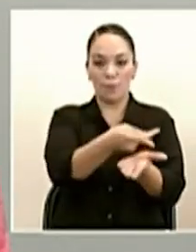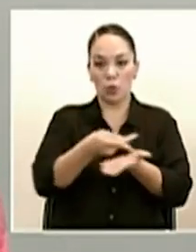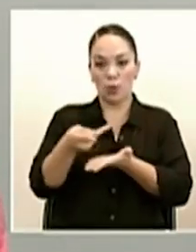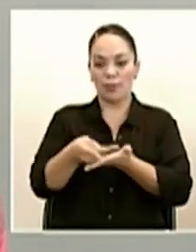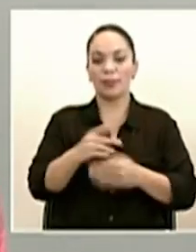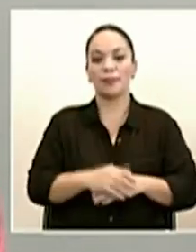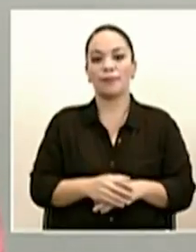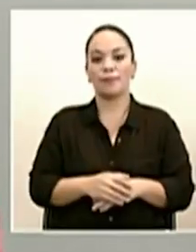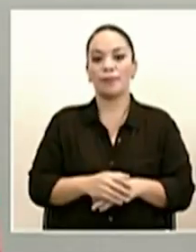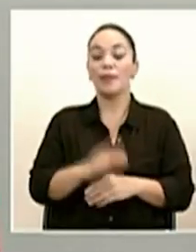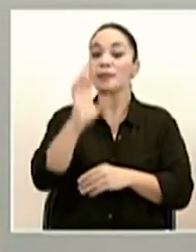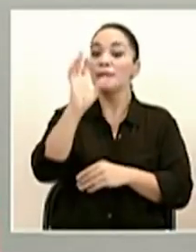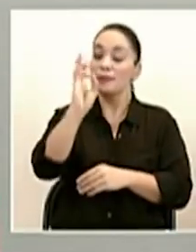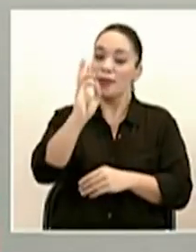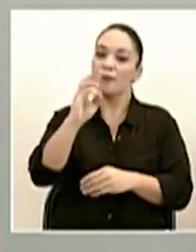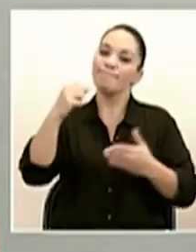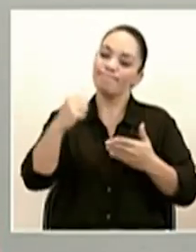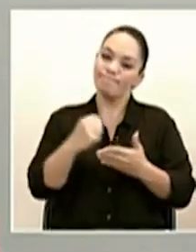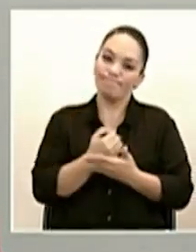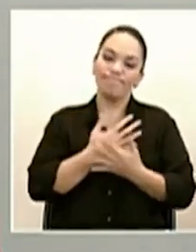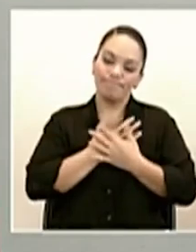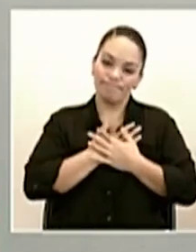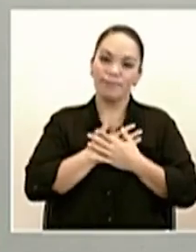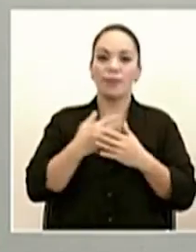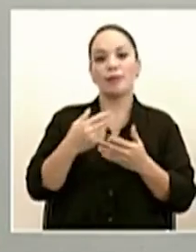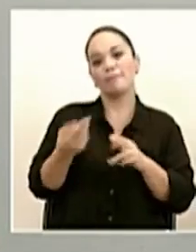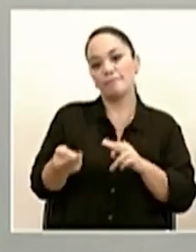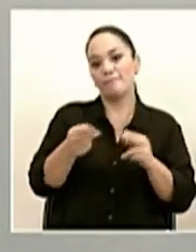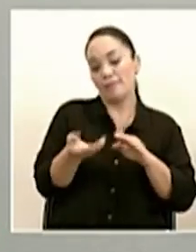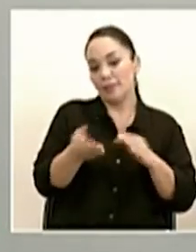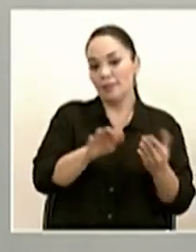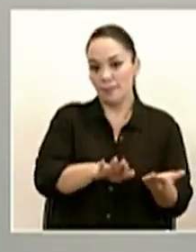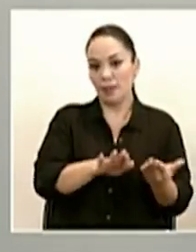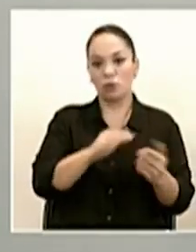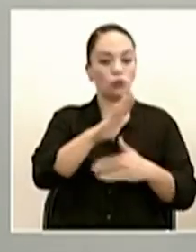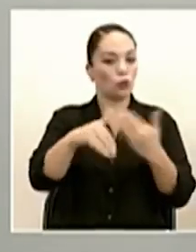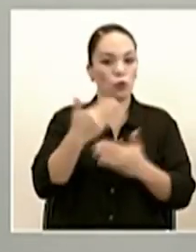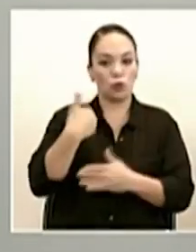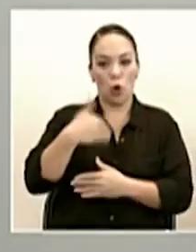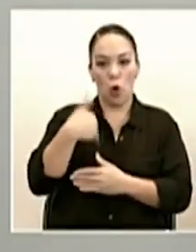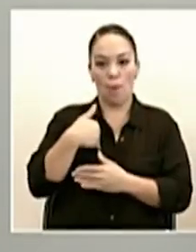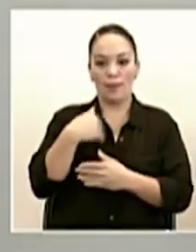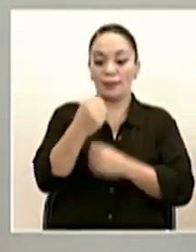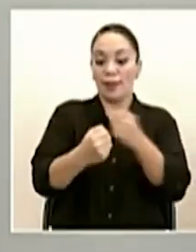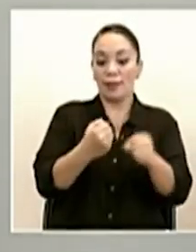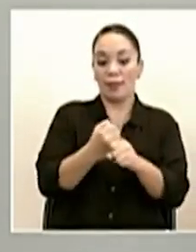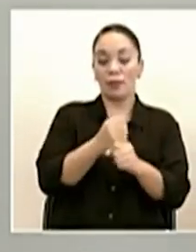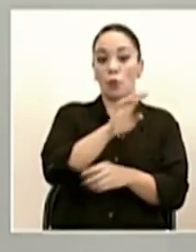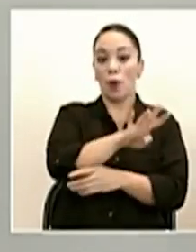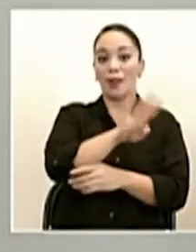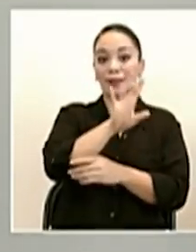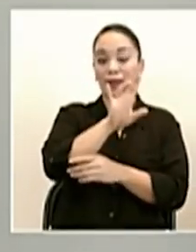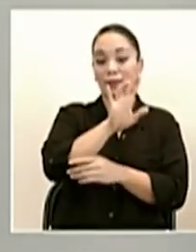Se registran 6 lamentables fallecimientos. Todos son hombres con un rango de edad que va desde los 45 a los 87